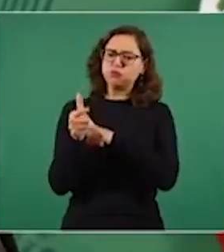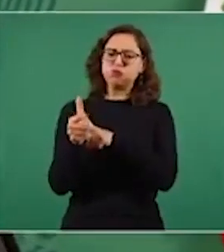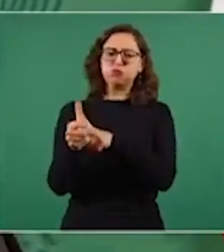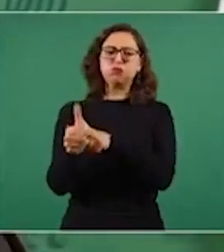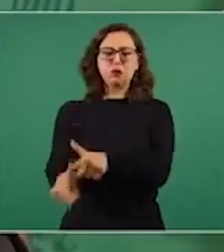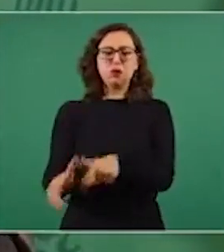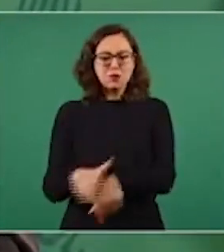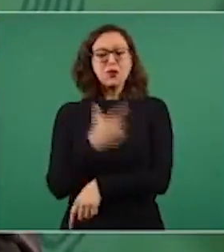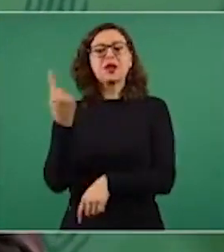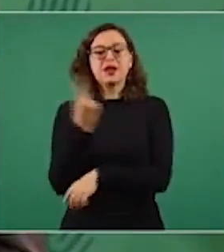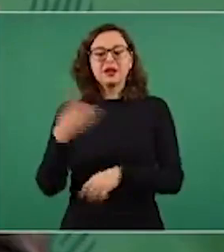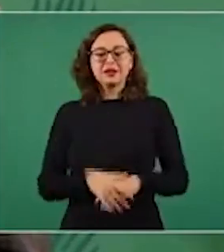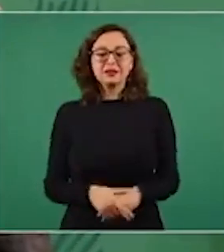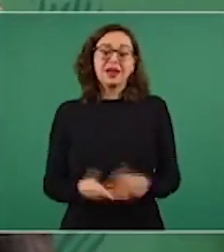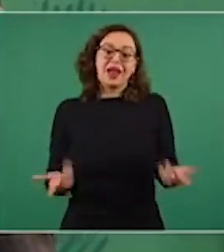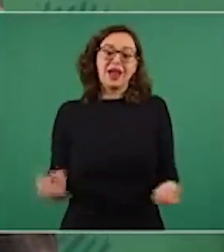impunidad?